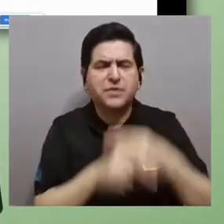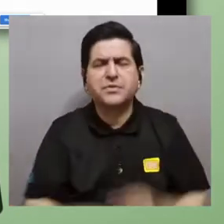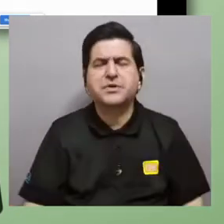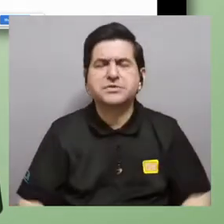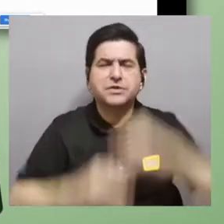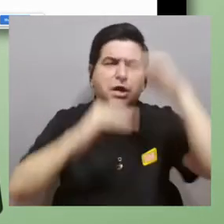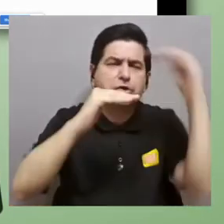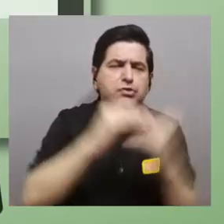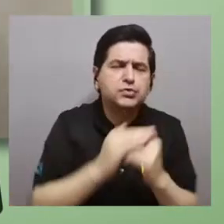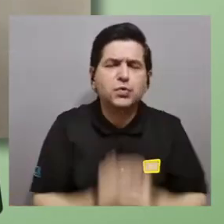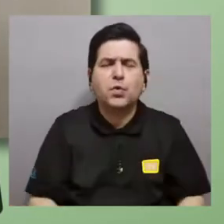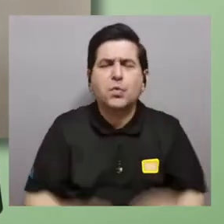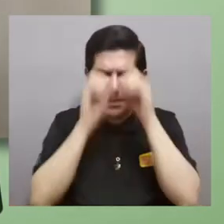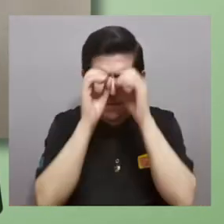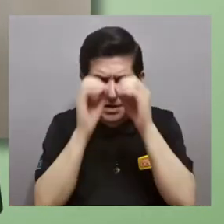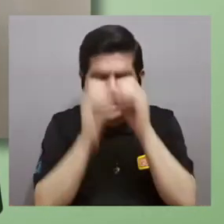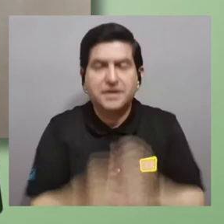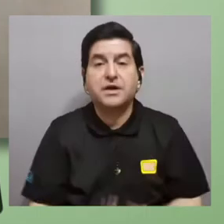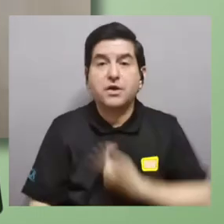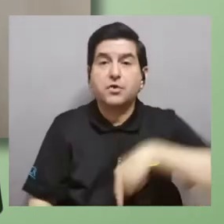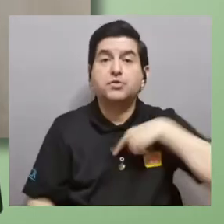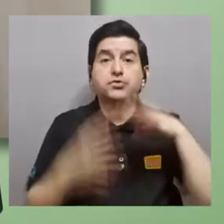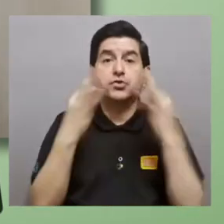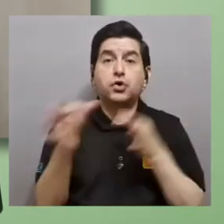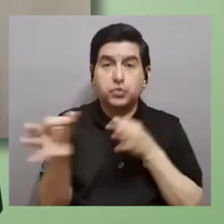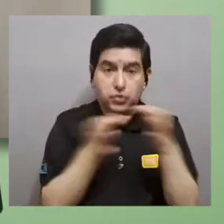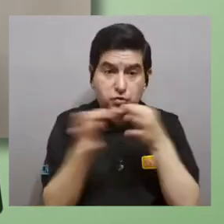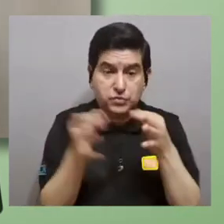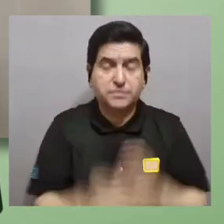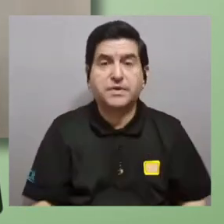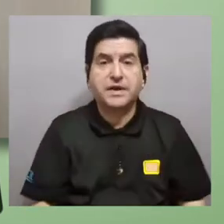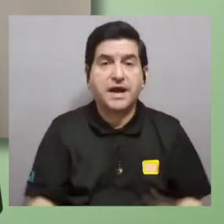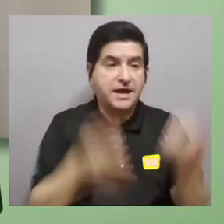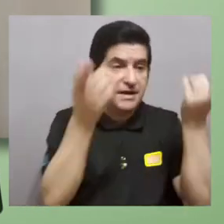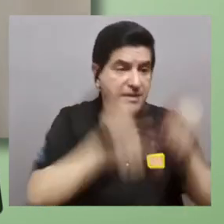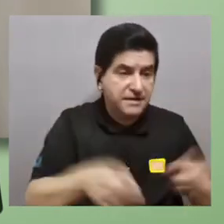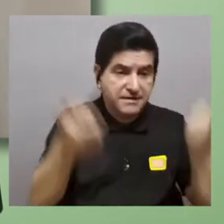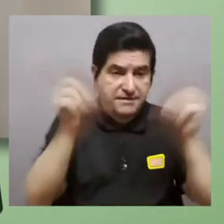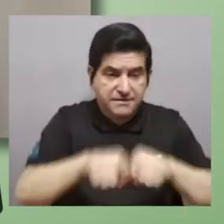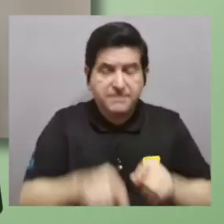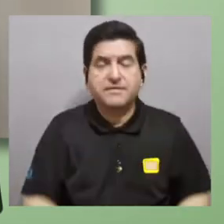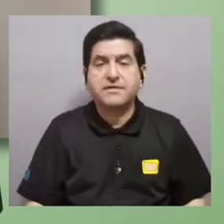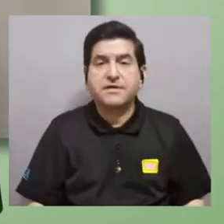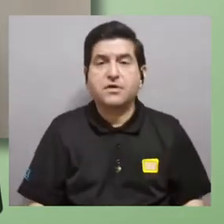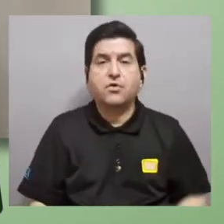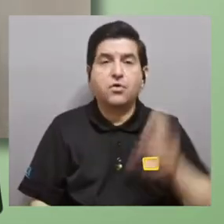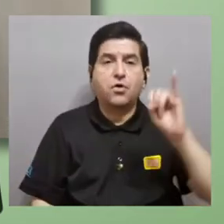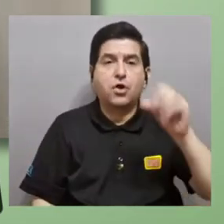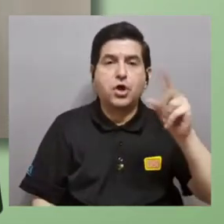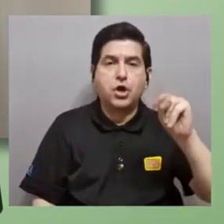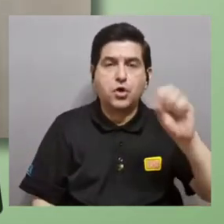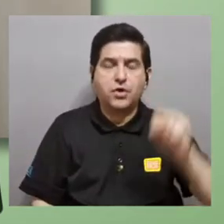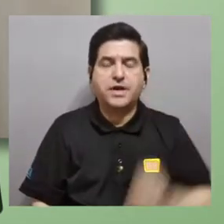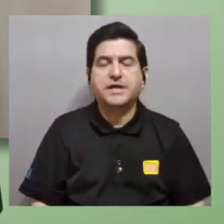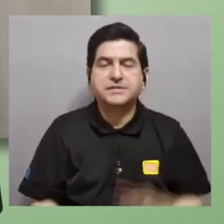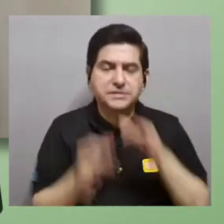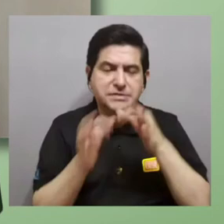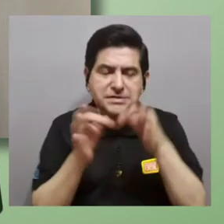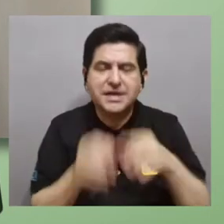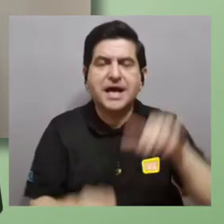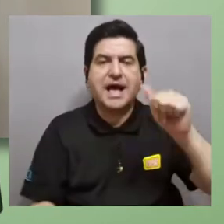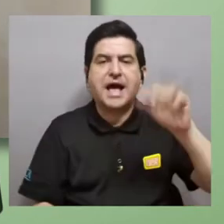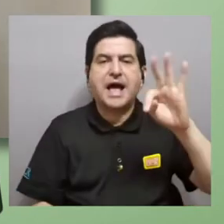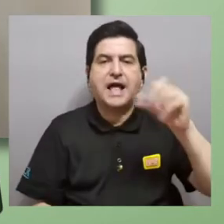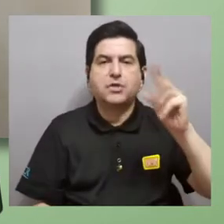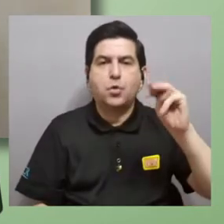submicroscópico nosotros pensamos y tratamos de explicar los eventos y fenómenos a nivel de iones moléculas y átomos